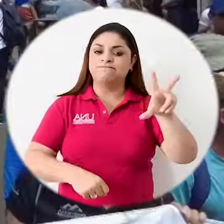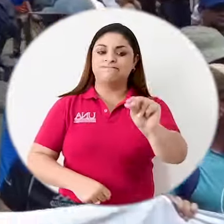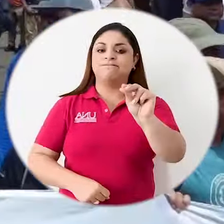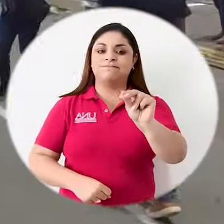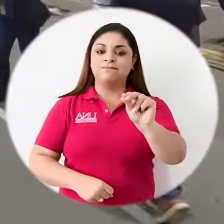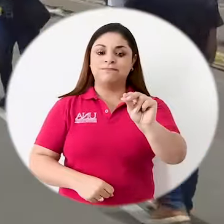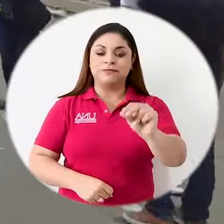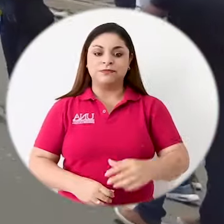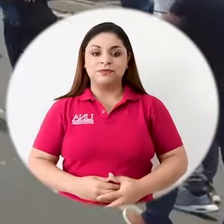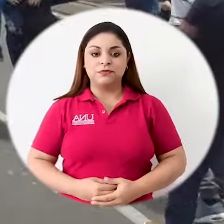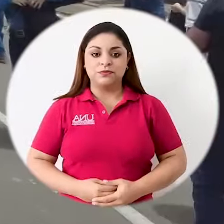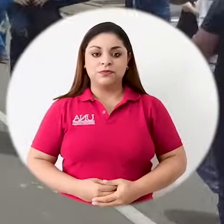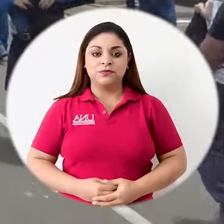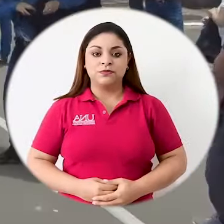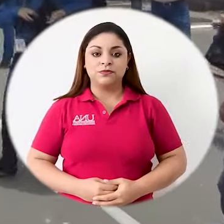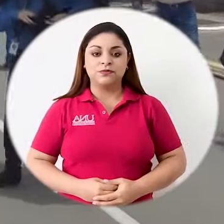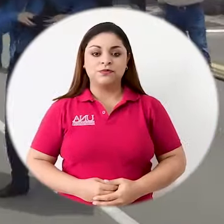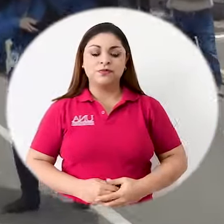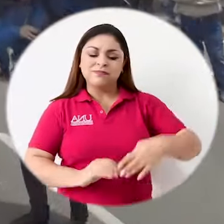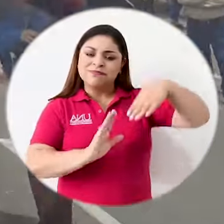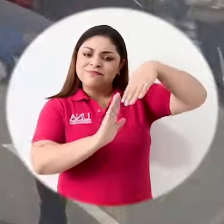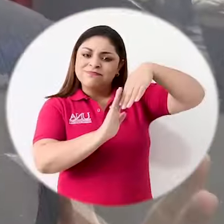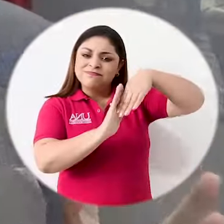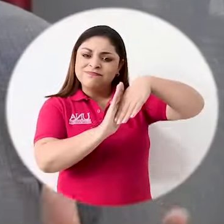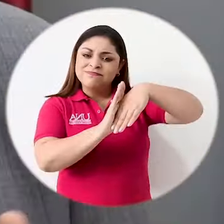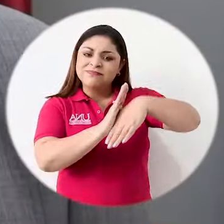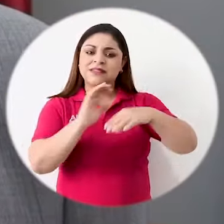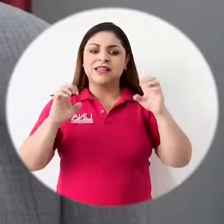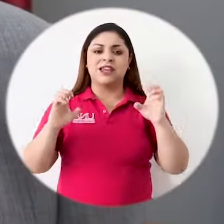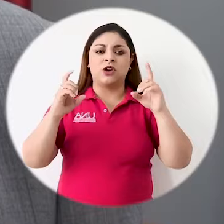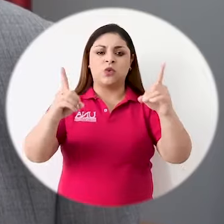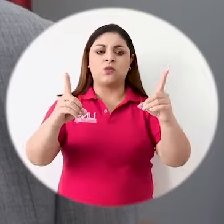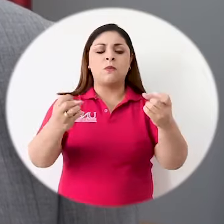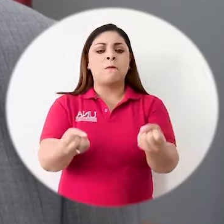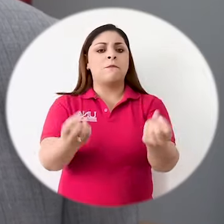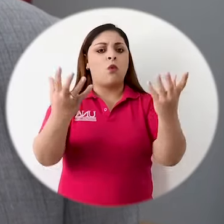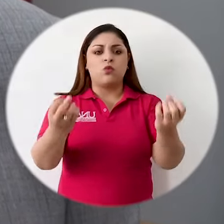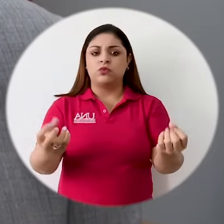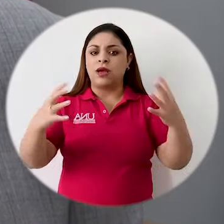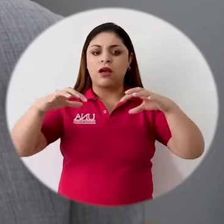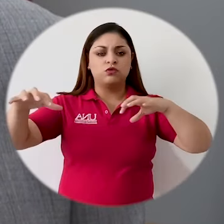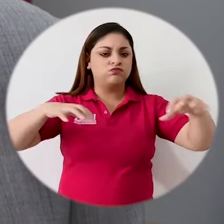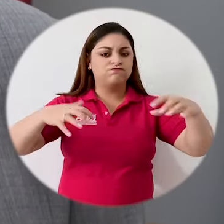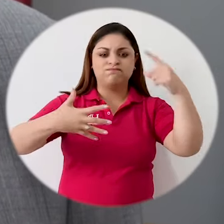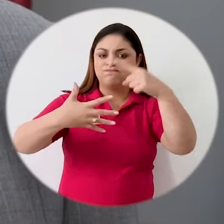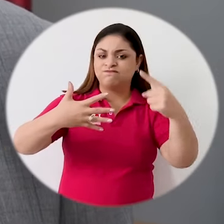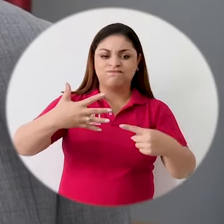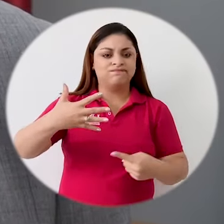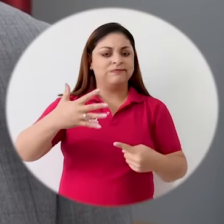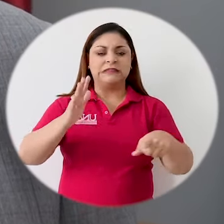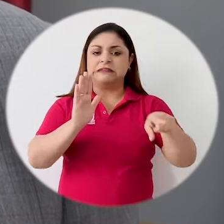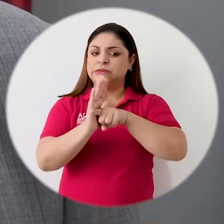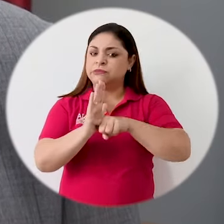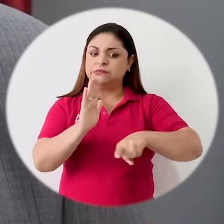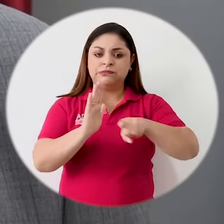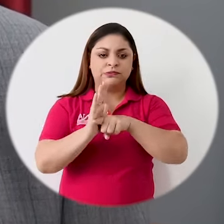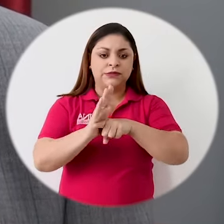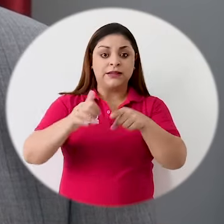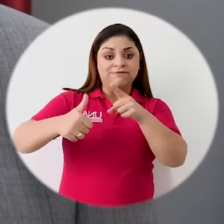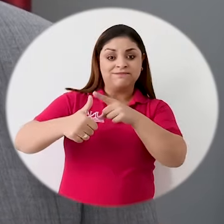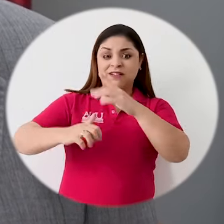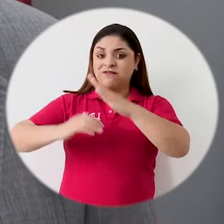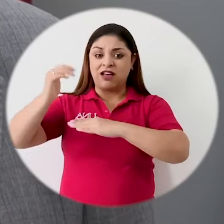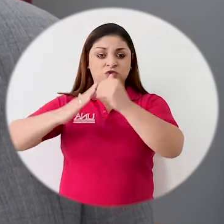El deterioro de la educación se expresa en múltiples acciones. Infraestructura que no se logra atender,